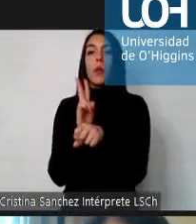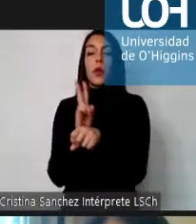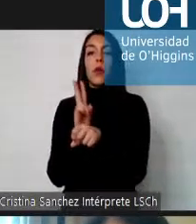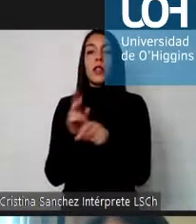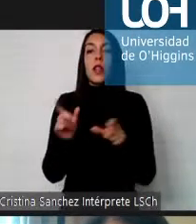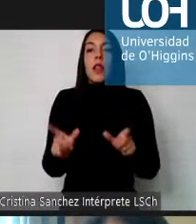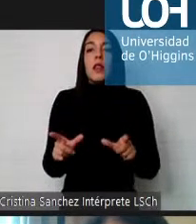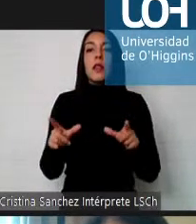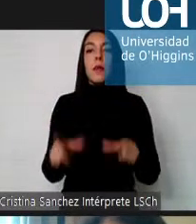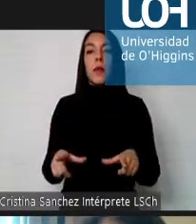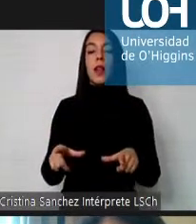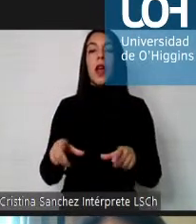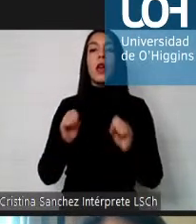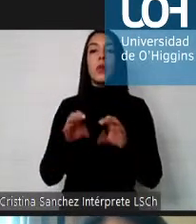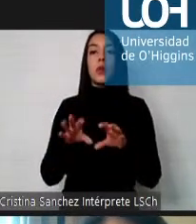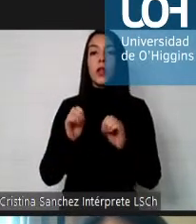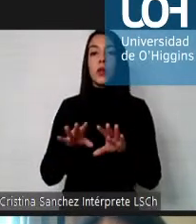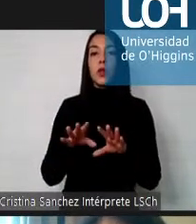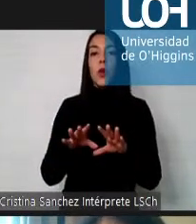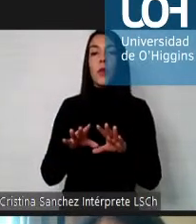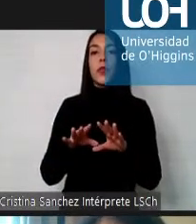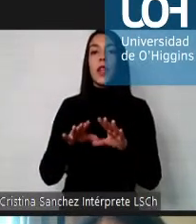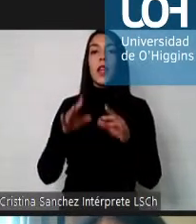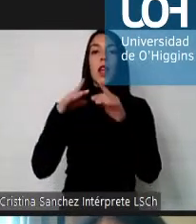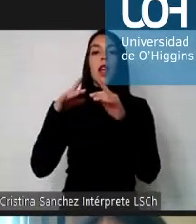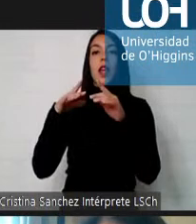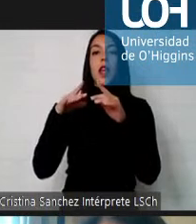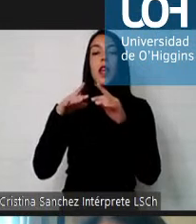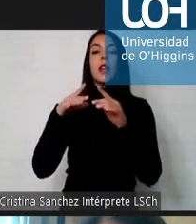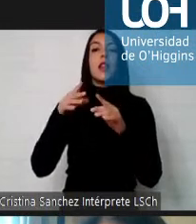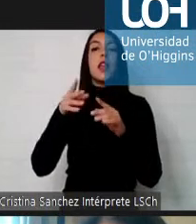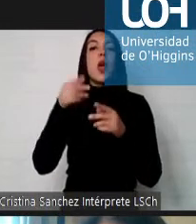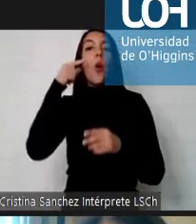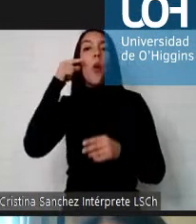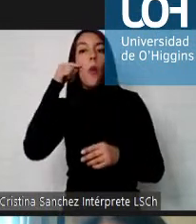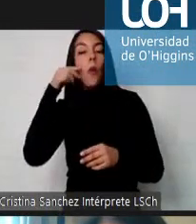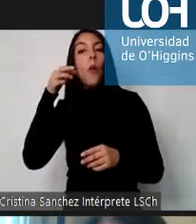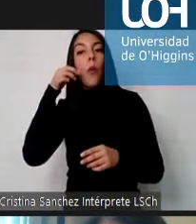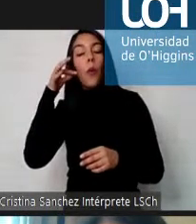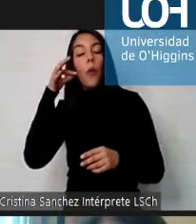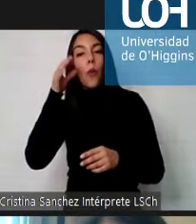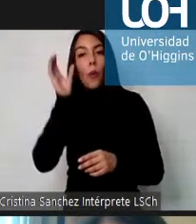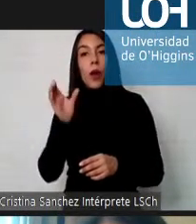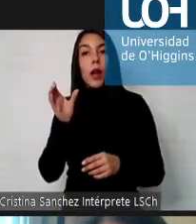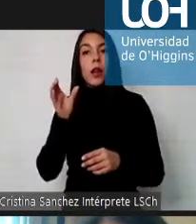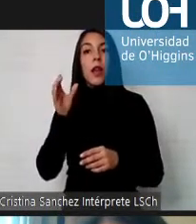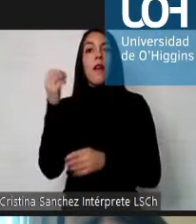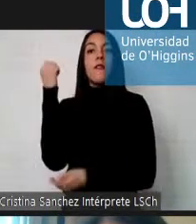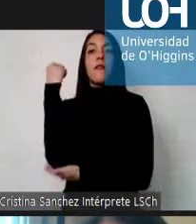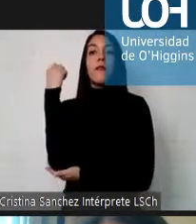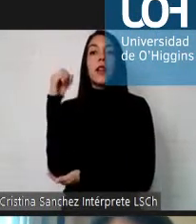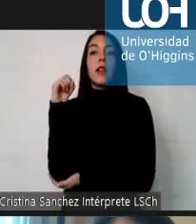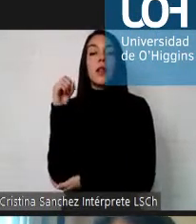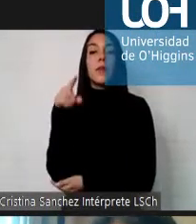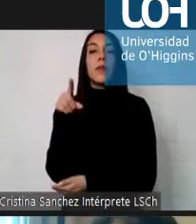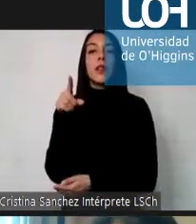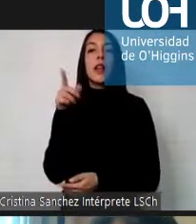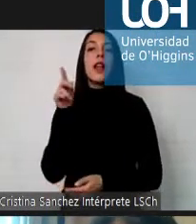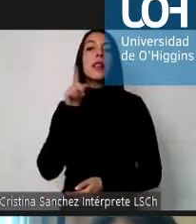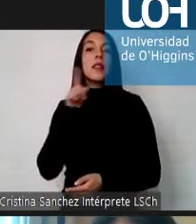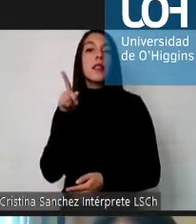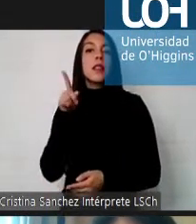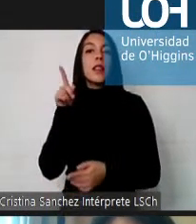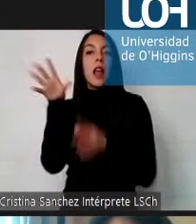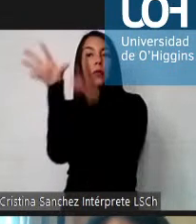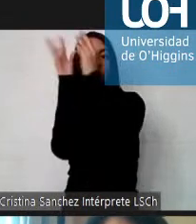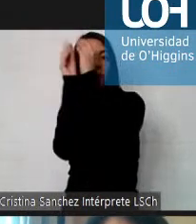desempeña como académica del Departamento de Educación de la Facultad de Humanidades de la Universidad de La Serena. Sus líneas de investigación son adquisición del lenguaje en poblaciones